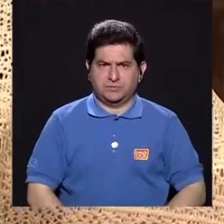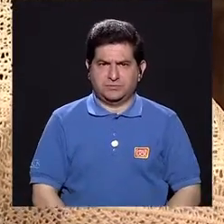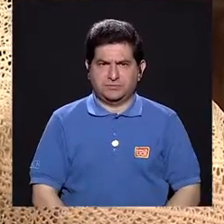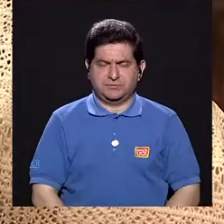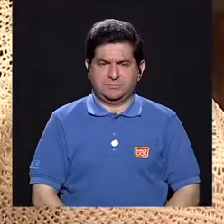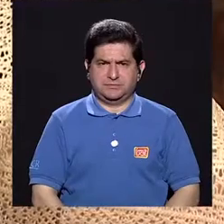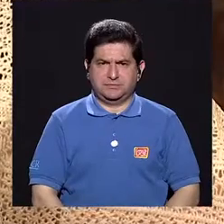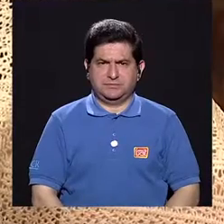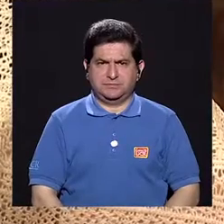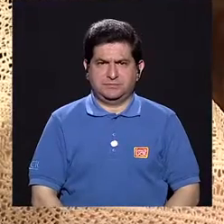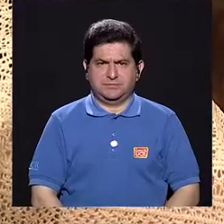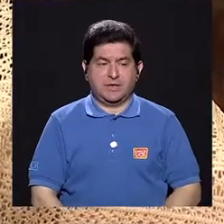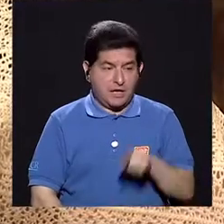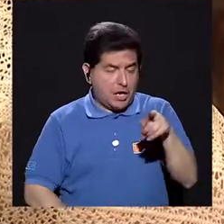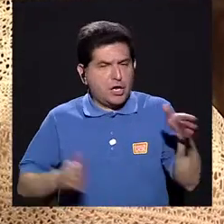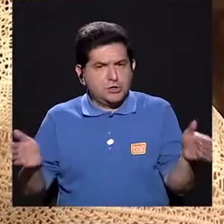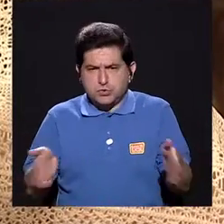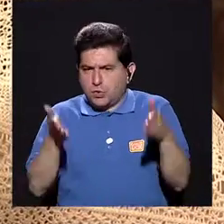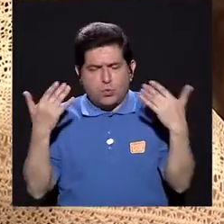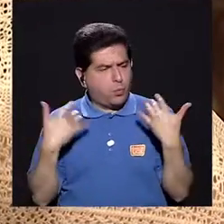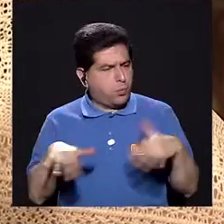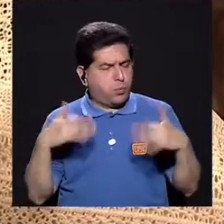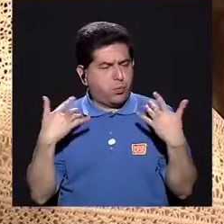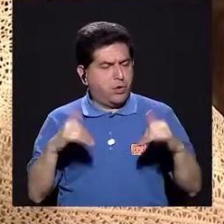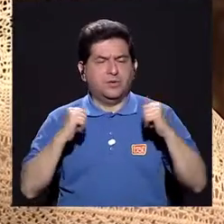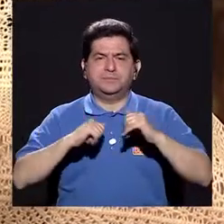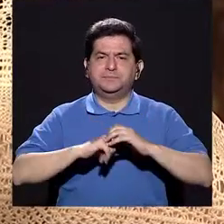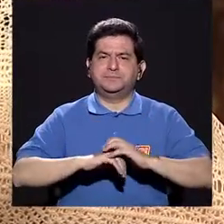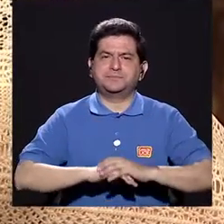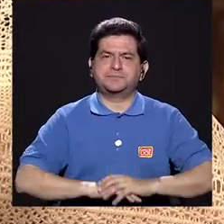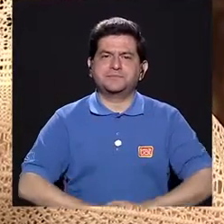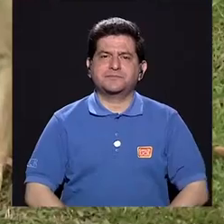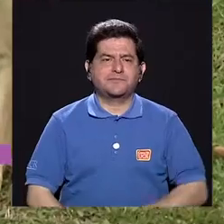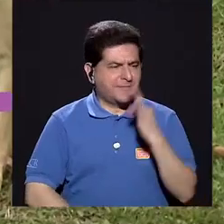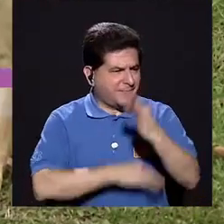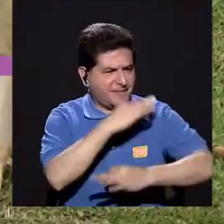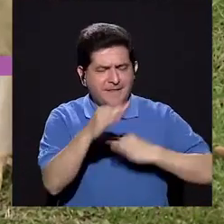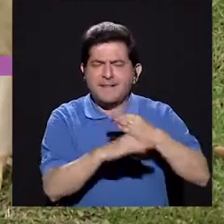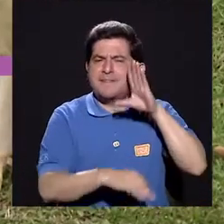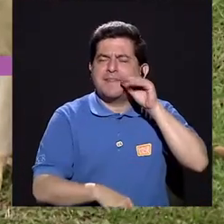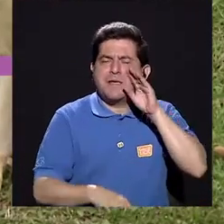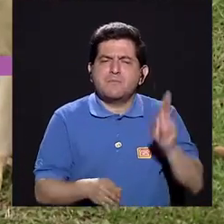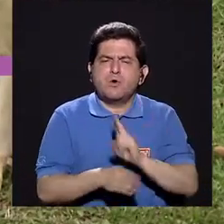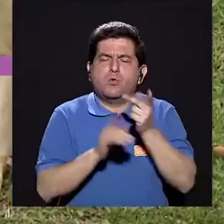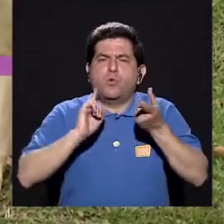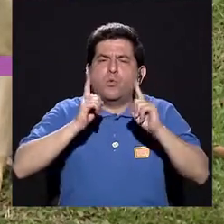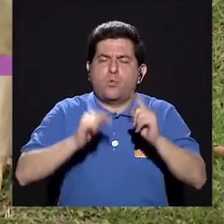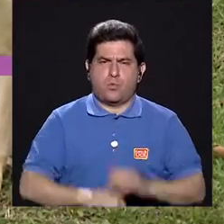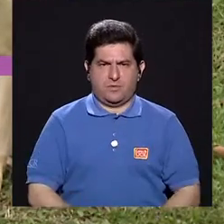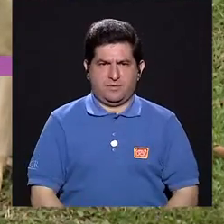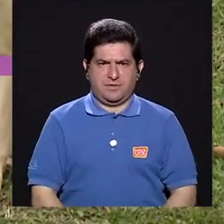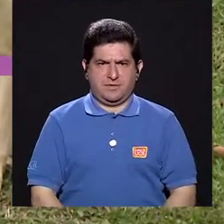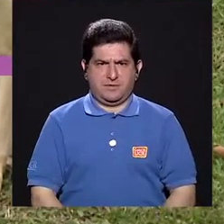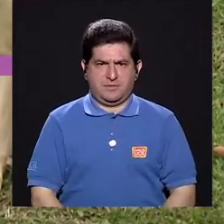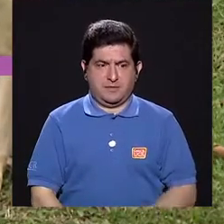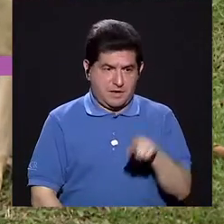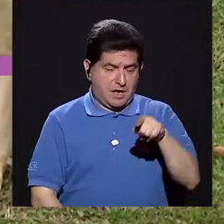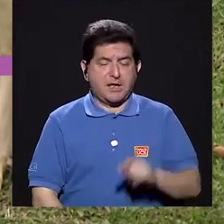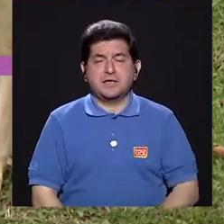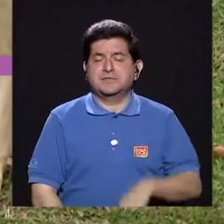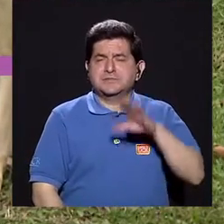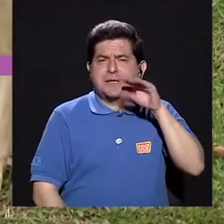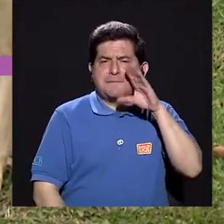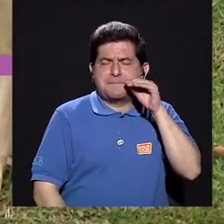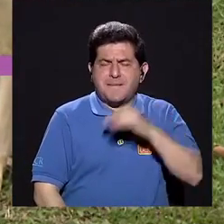los motiva demasiado. ¿Qué tipo de perros se utilizan? ¿Son perros